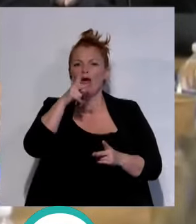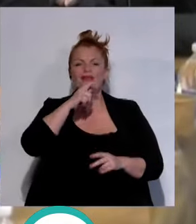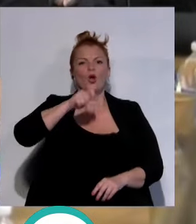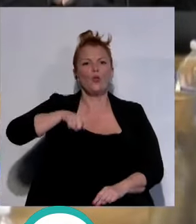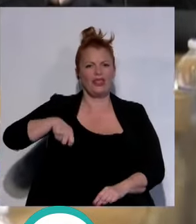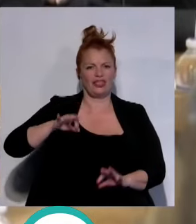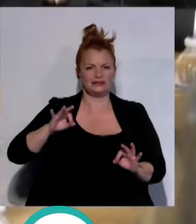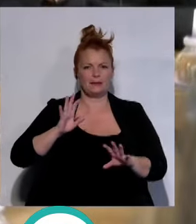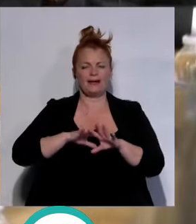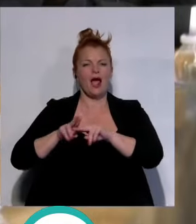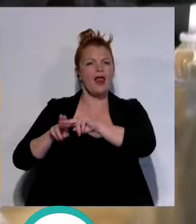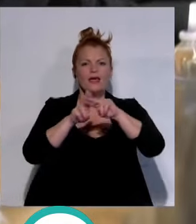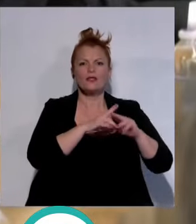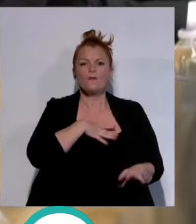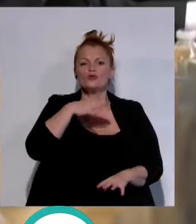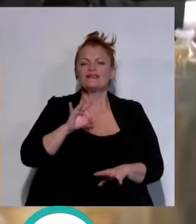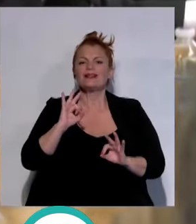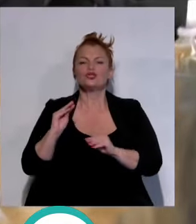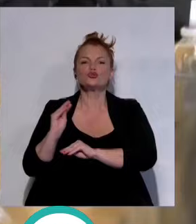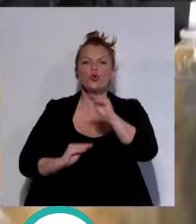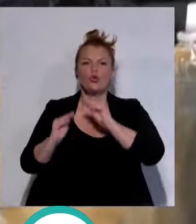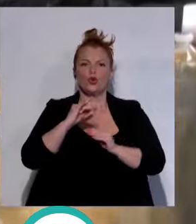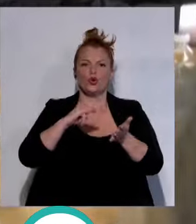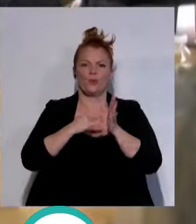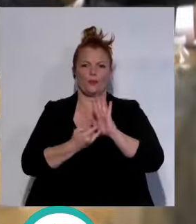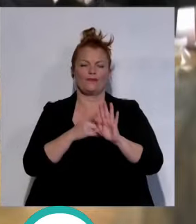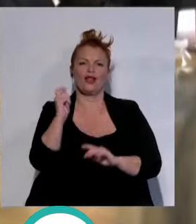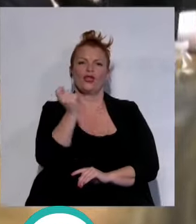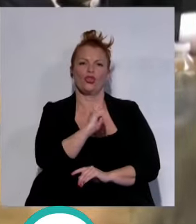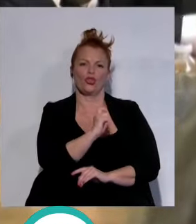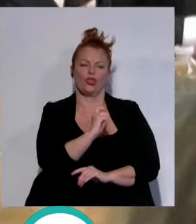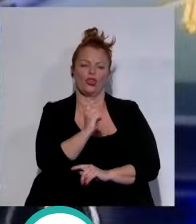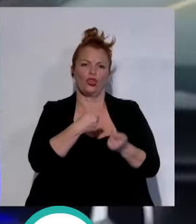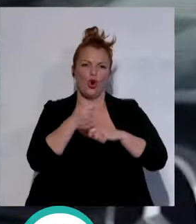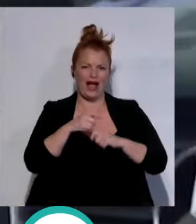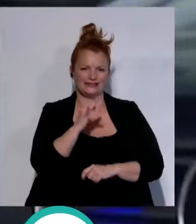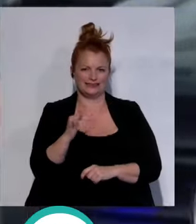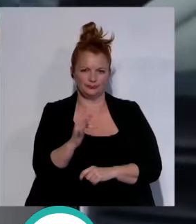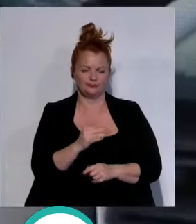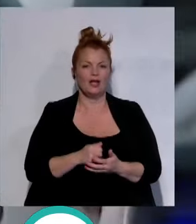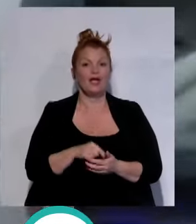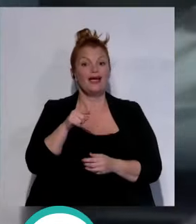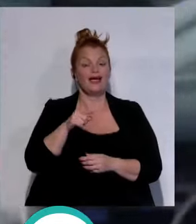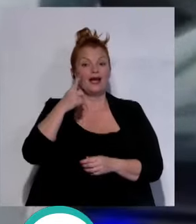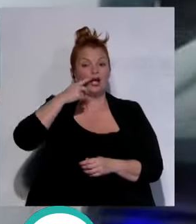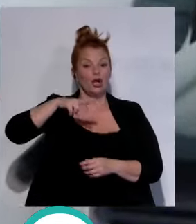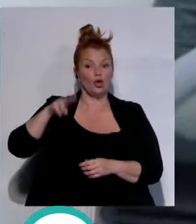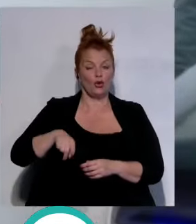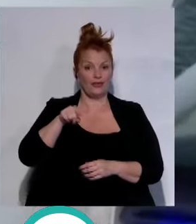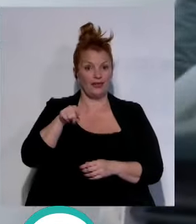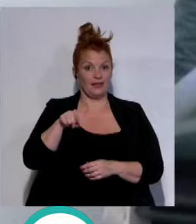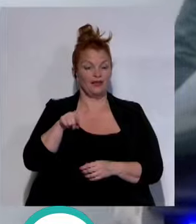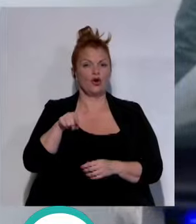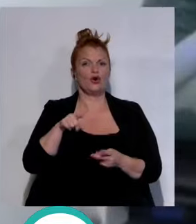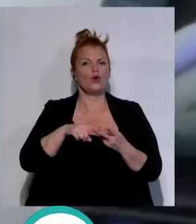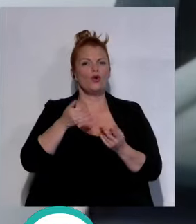decanos para analizar posibles soluciones al problema del narcotráfico según ha reconocido el presidente del CGPJ